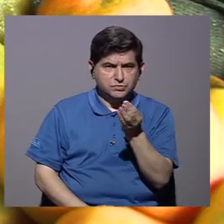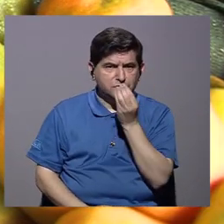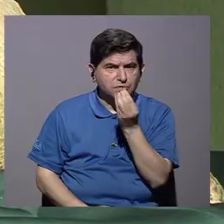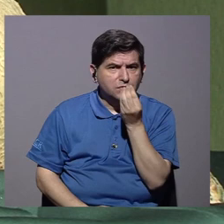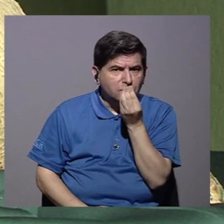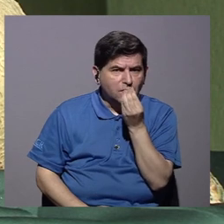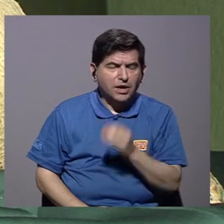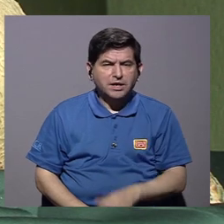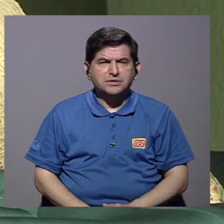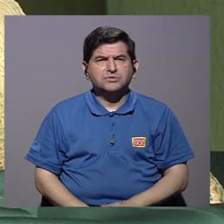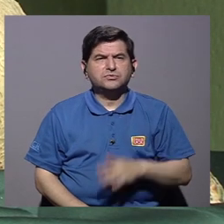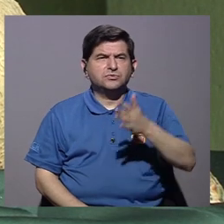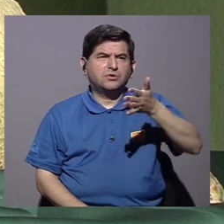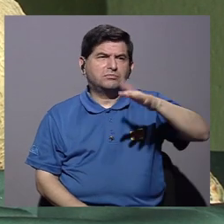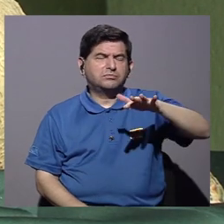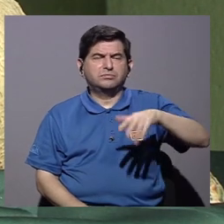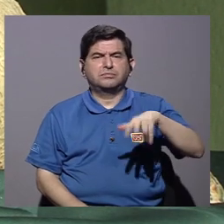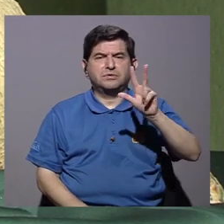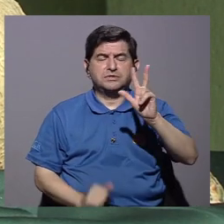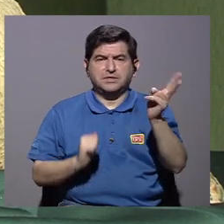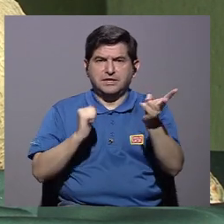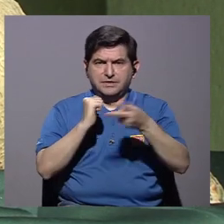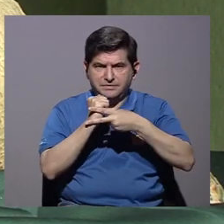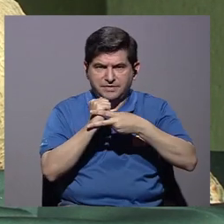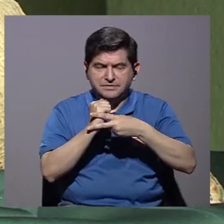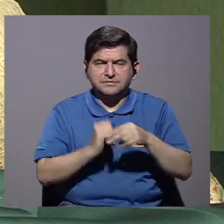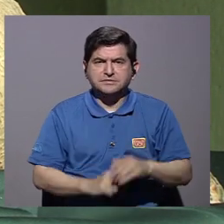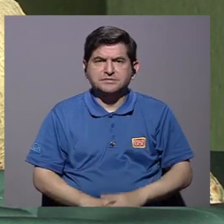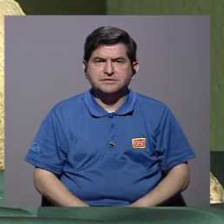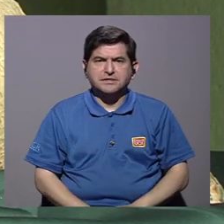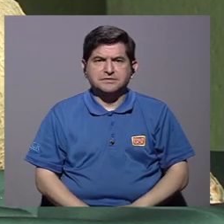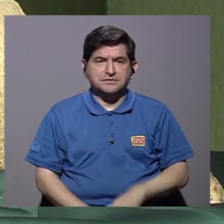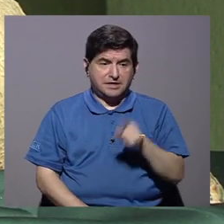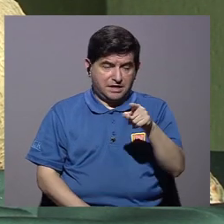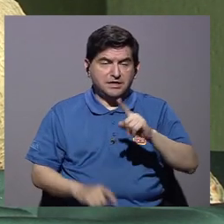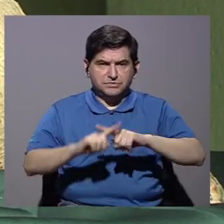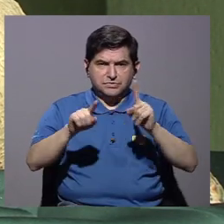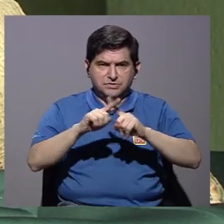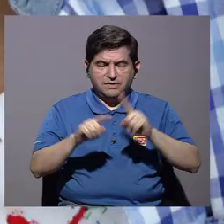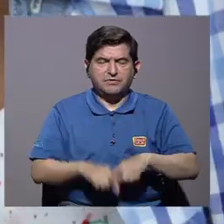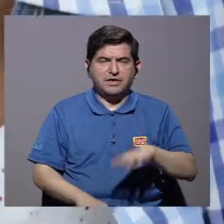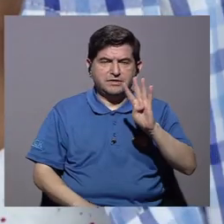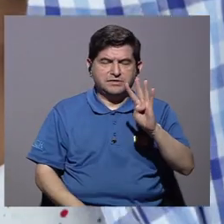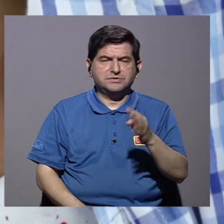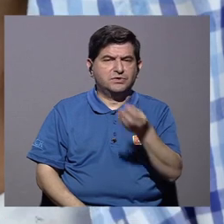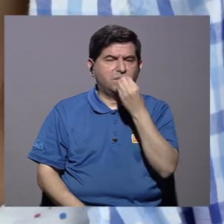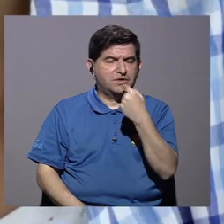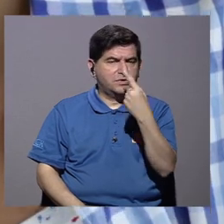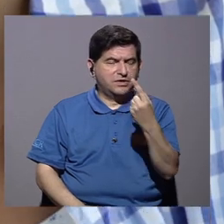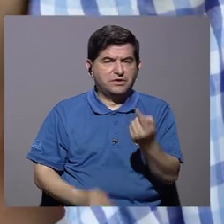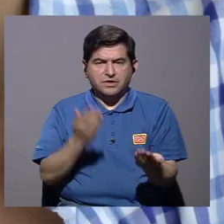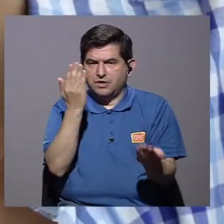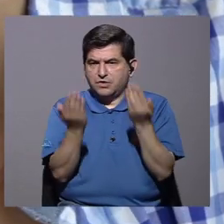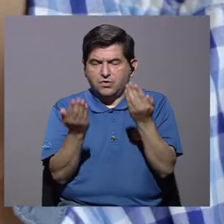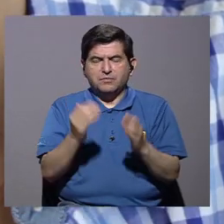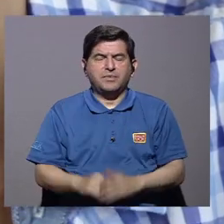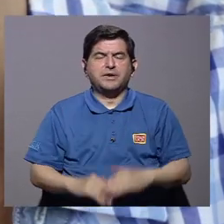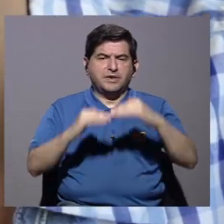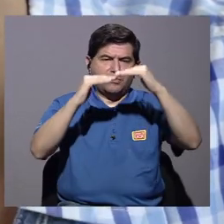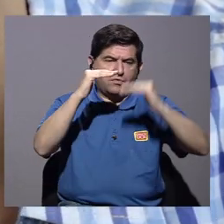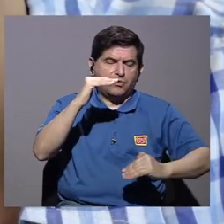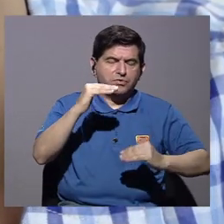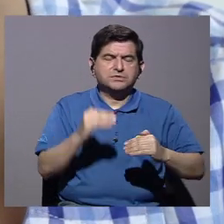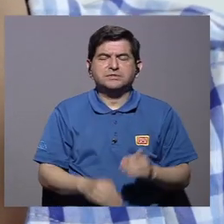en esos cuatro alimentos, consumen aproximadamente tres veces esos cuatro alimentos que te dije,